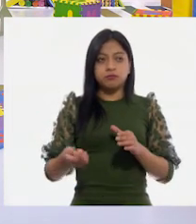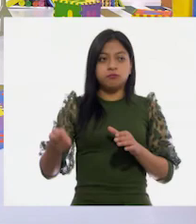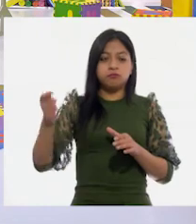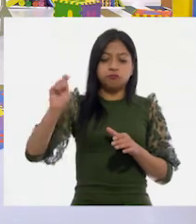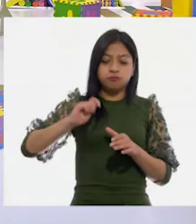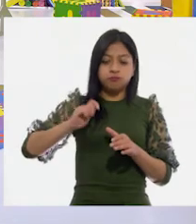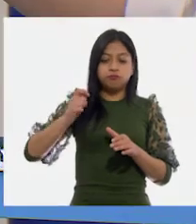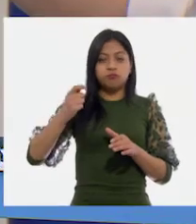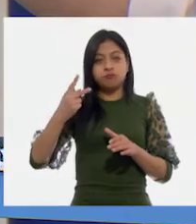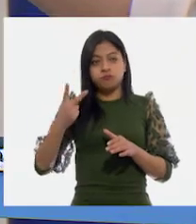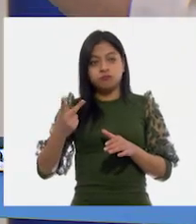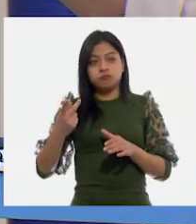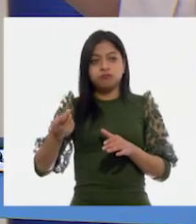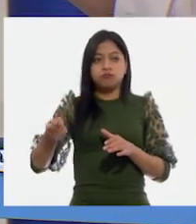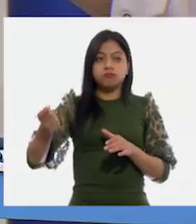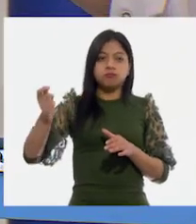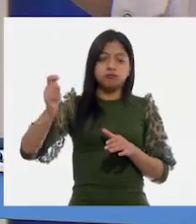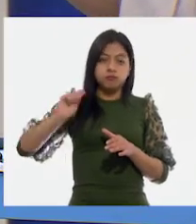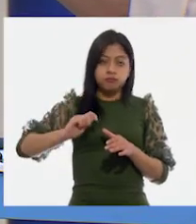dos,